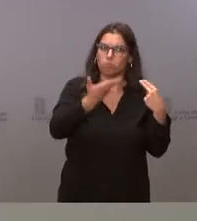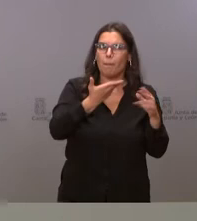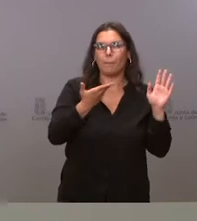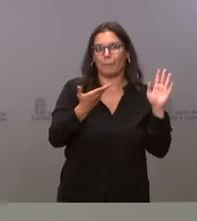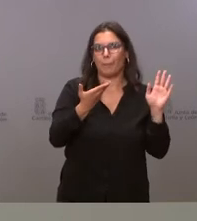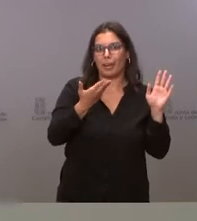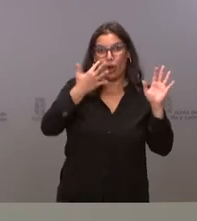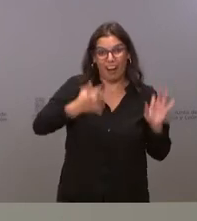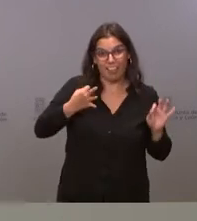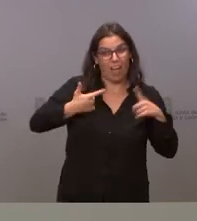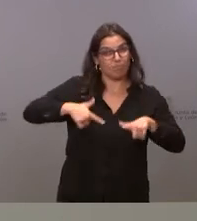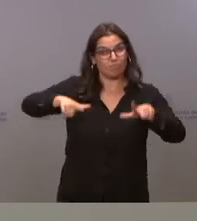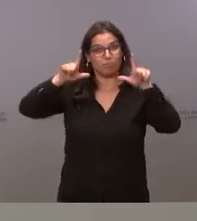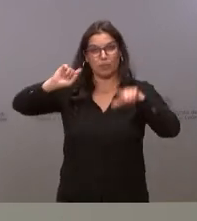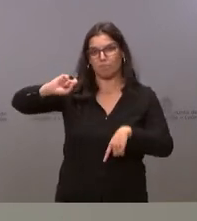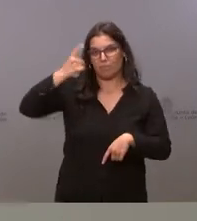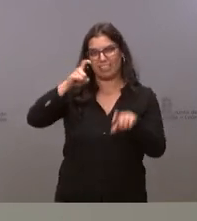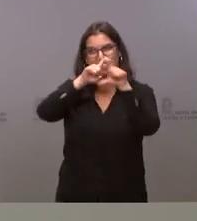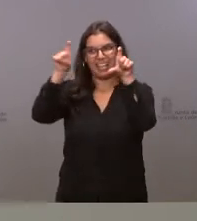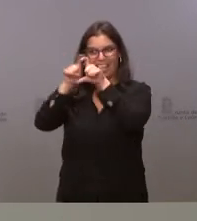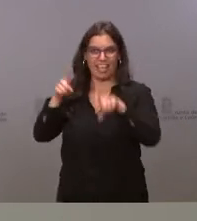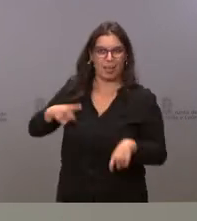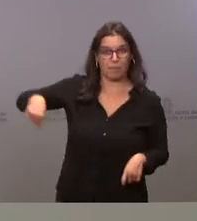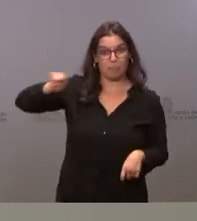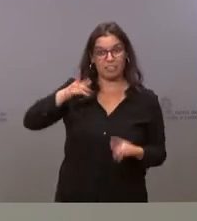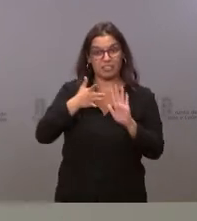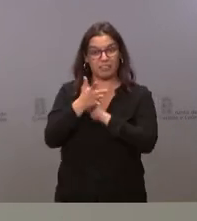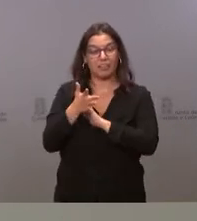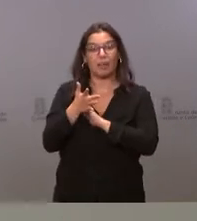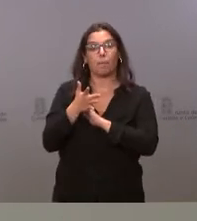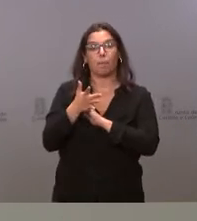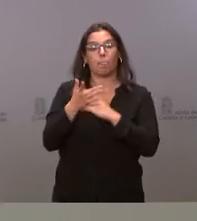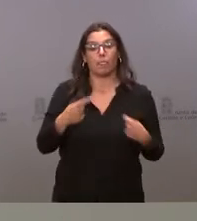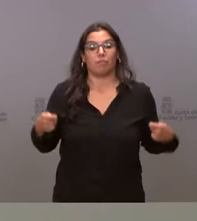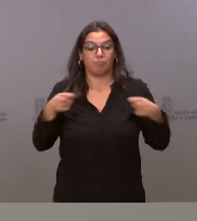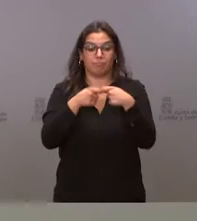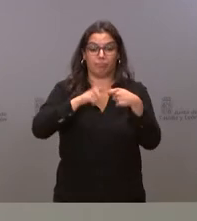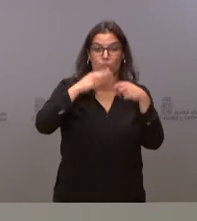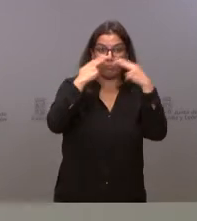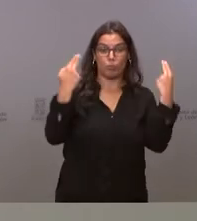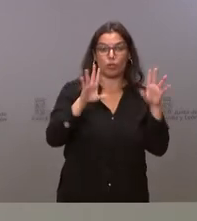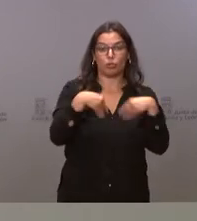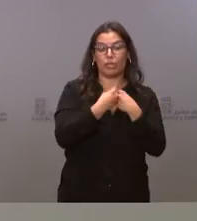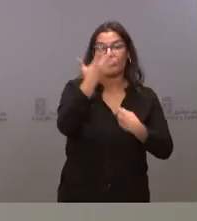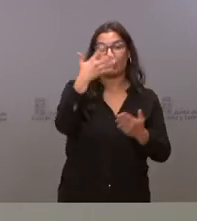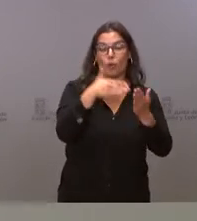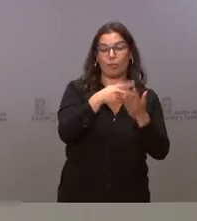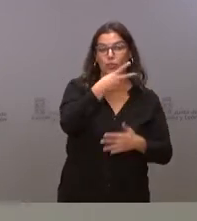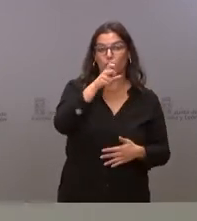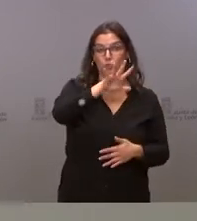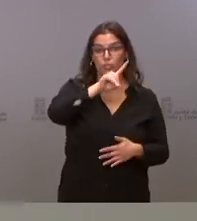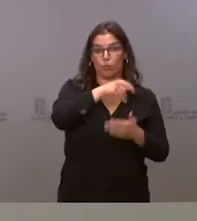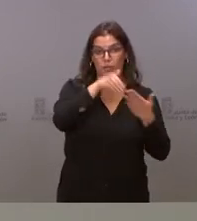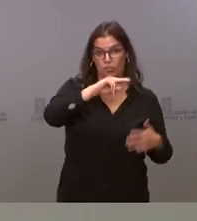el protagonismo fundamental es el que adquieren las empresas. De esta forma, la aportación pública asciende a 5.251 millones